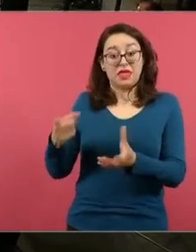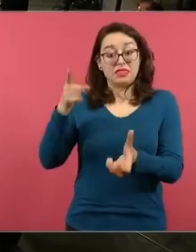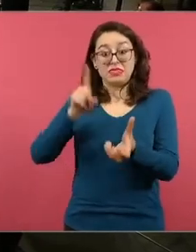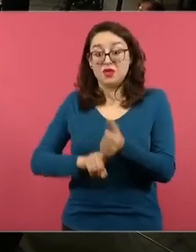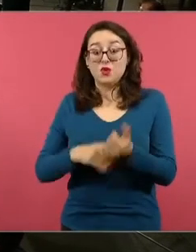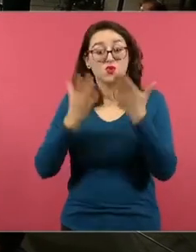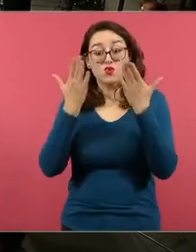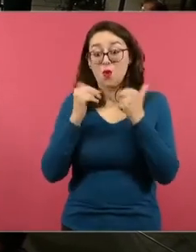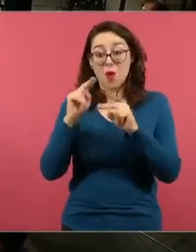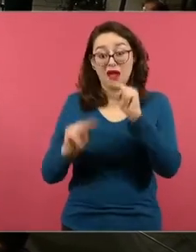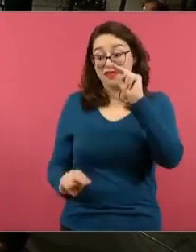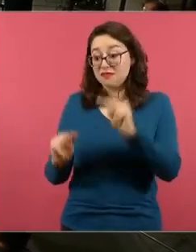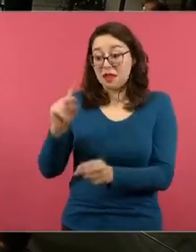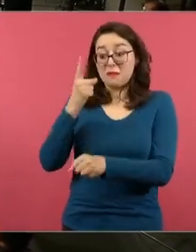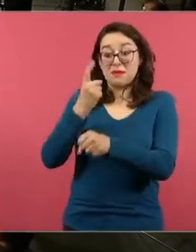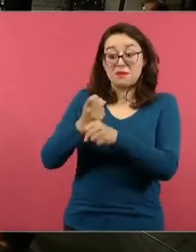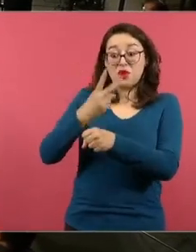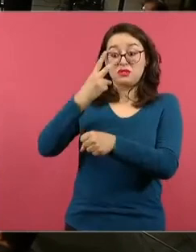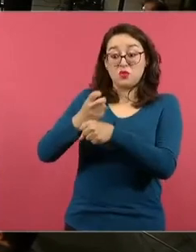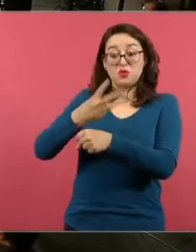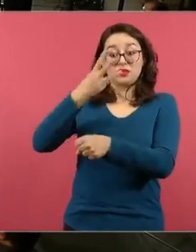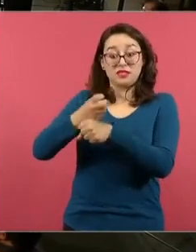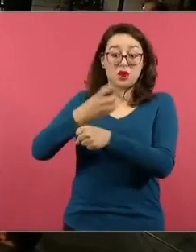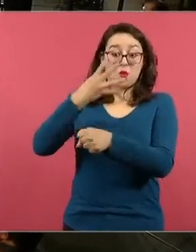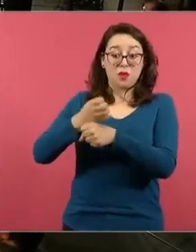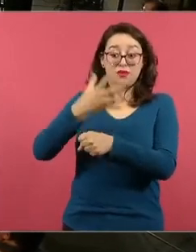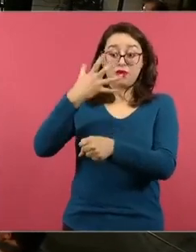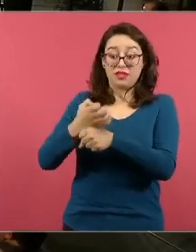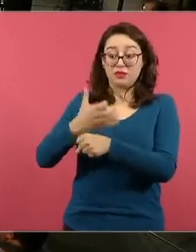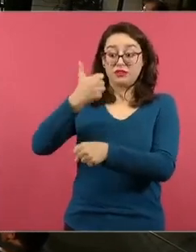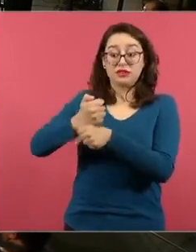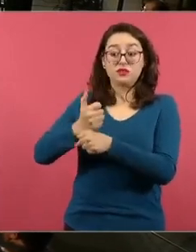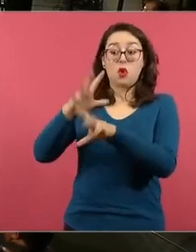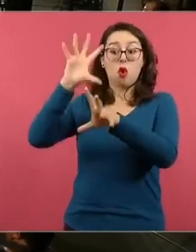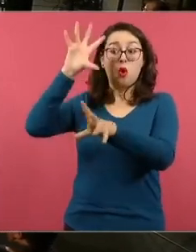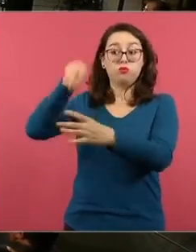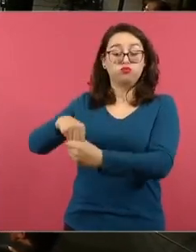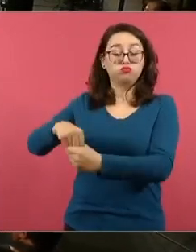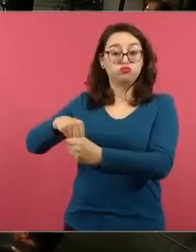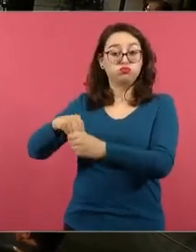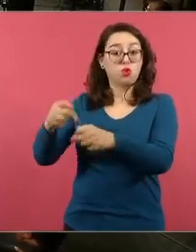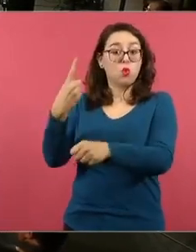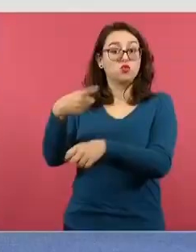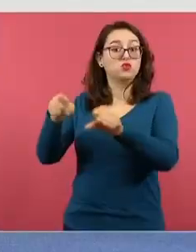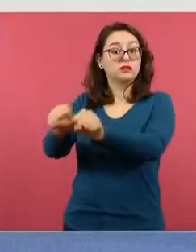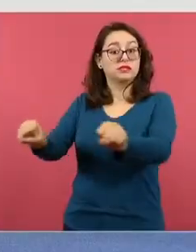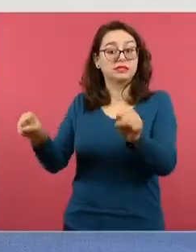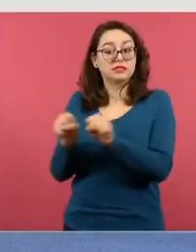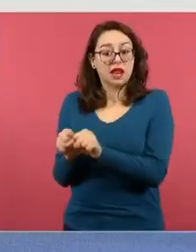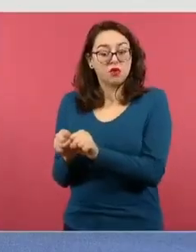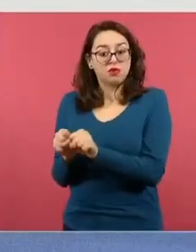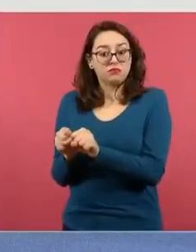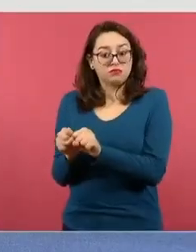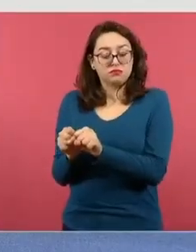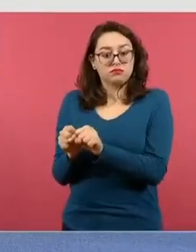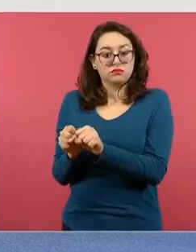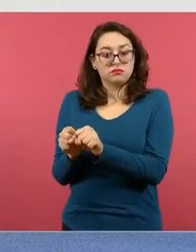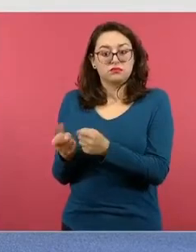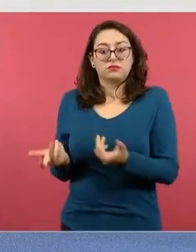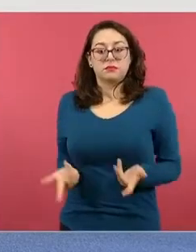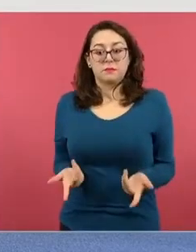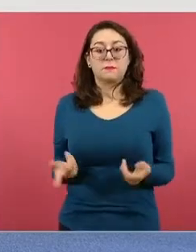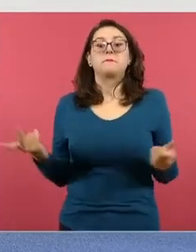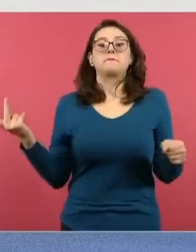involucran varios grados que comparten el plantel. Es decir, en los modelos anteriores yo tenía